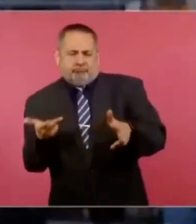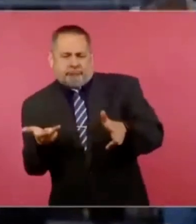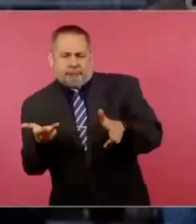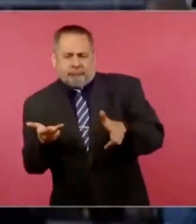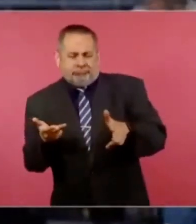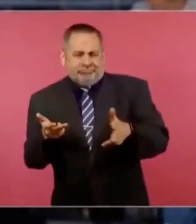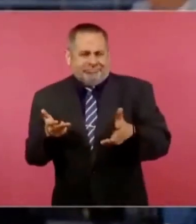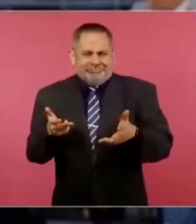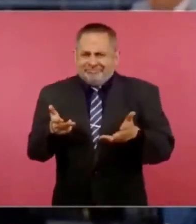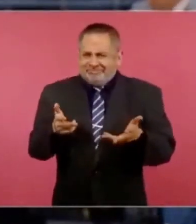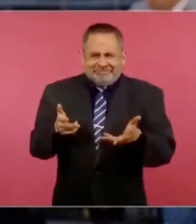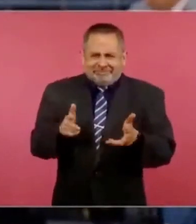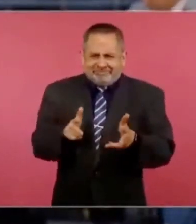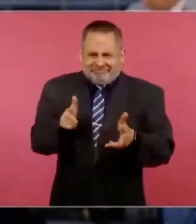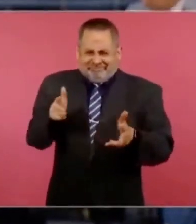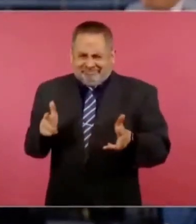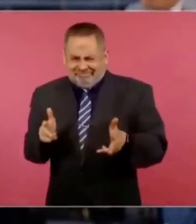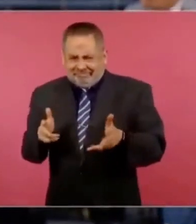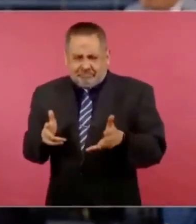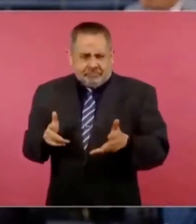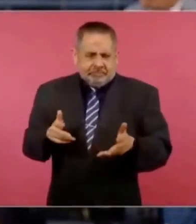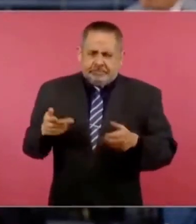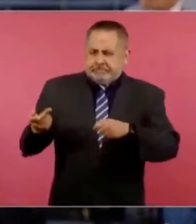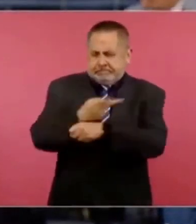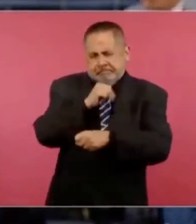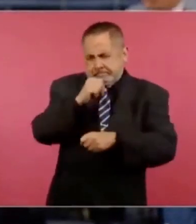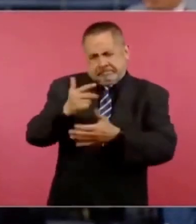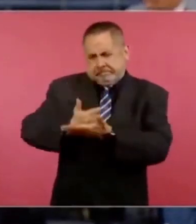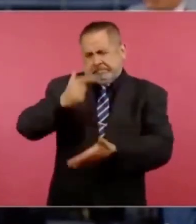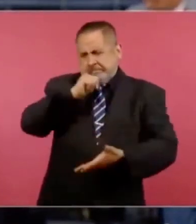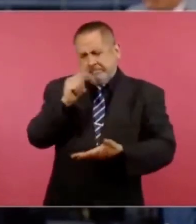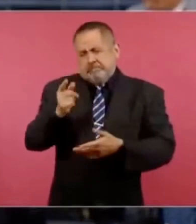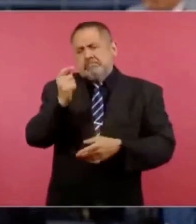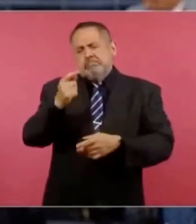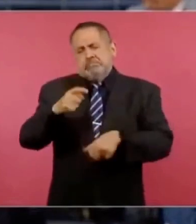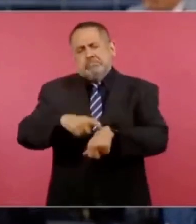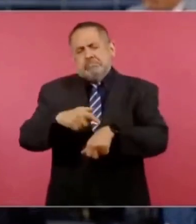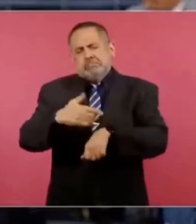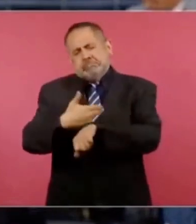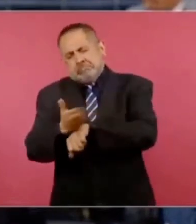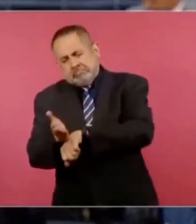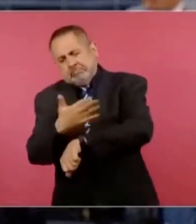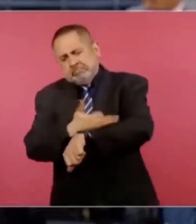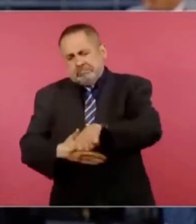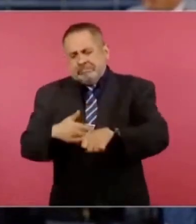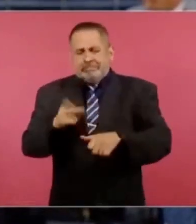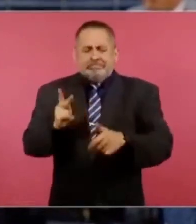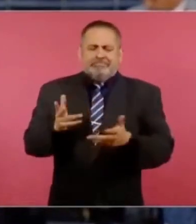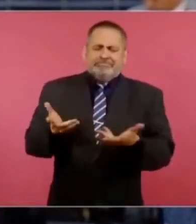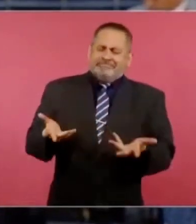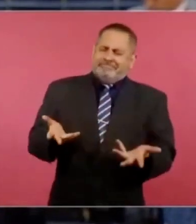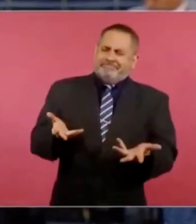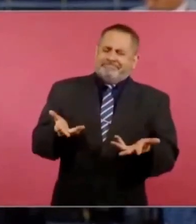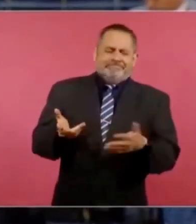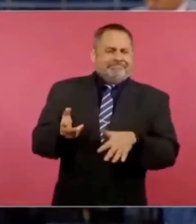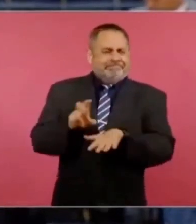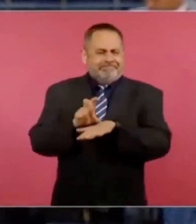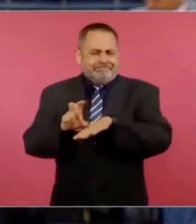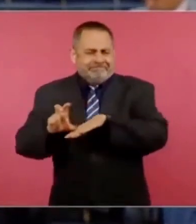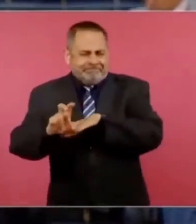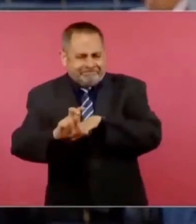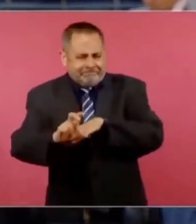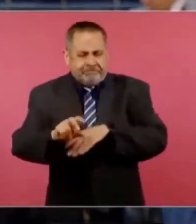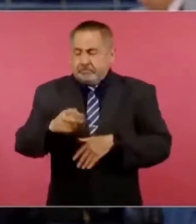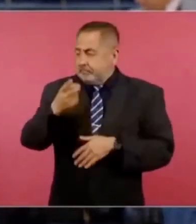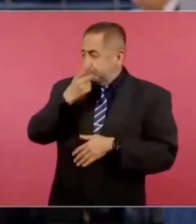hay nada que lamentar, nada más retrasos, porque este tren, lo que me